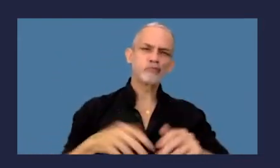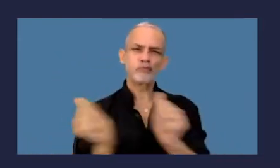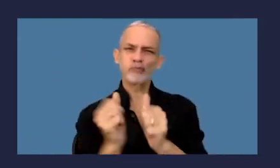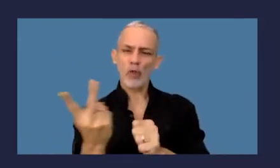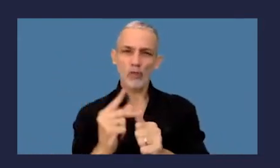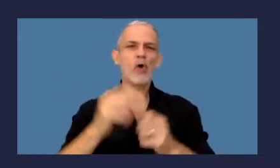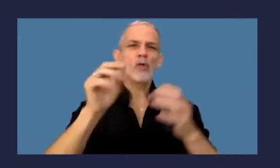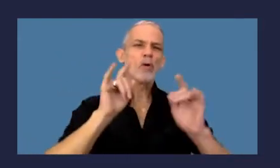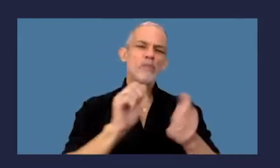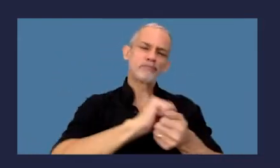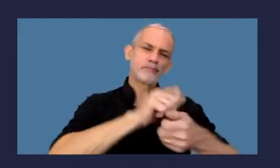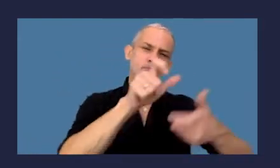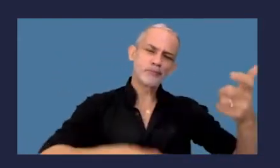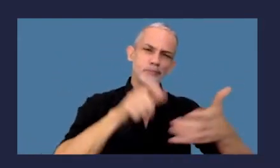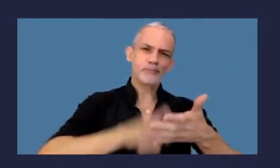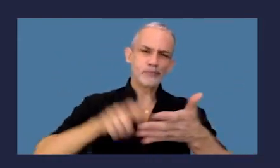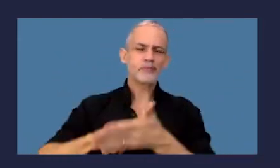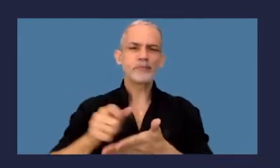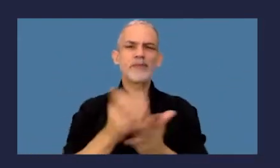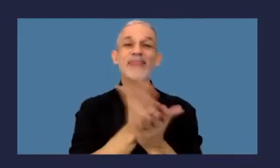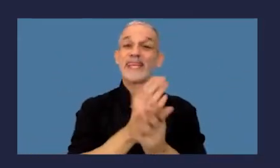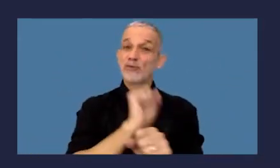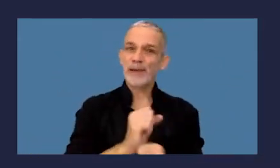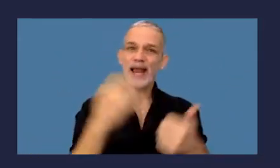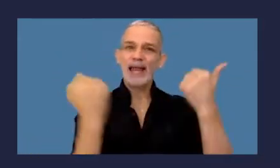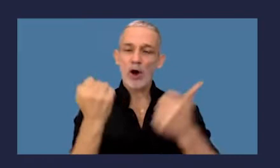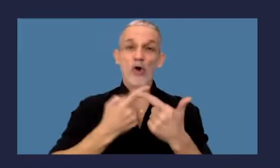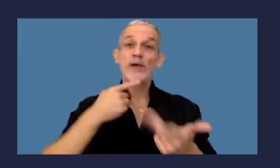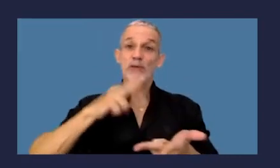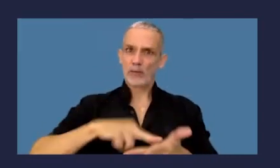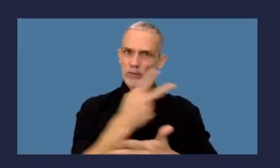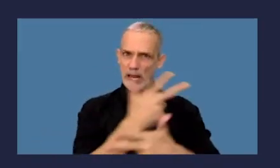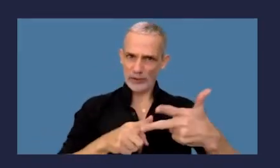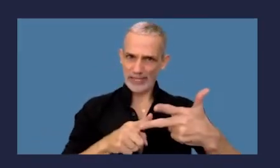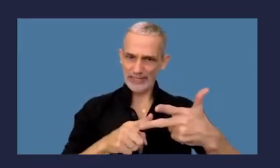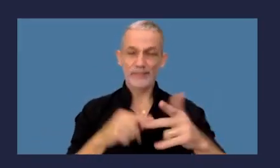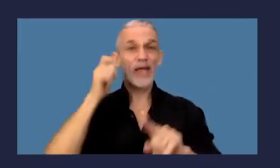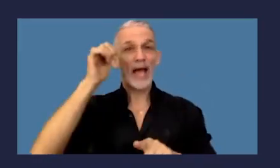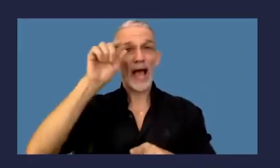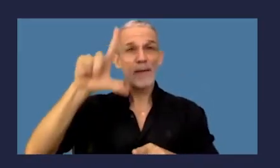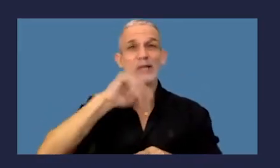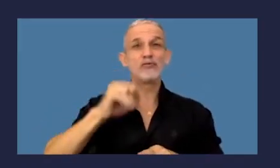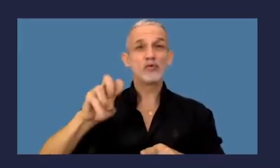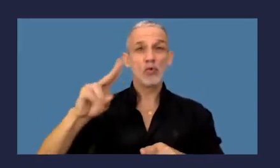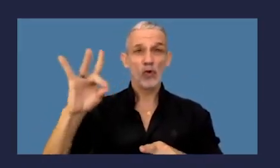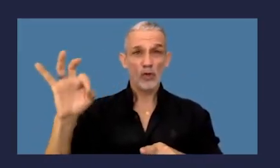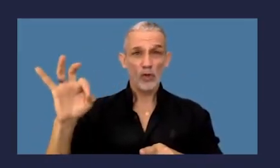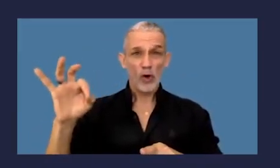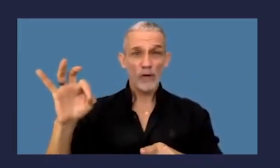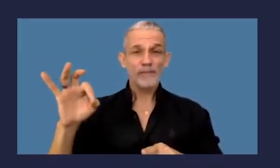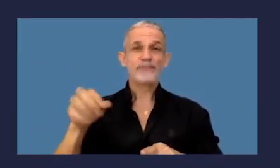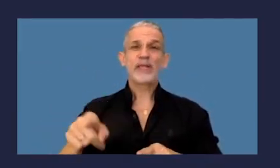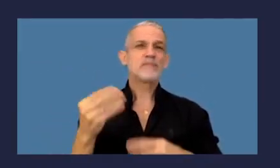de publicaciones y artículos en la especialidad de Derecho Penal Económico y Tributario. Y Gabriel Adrián